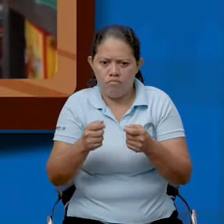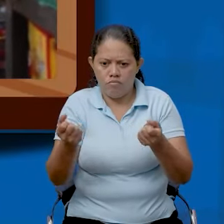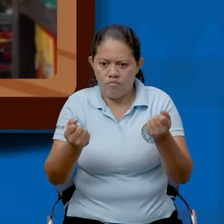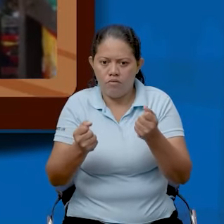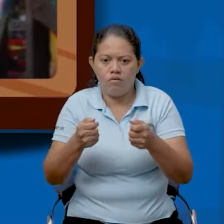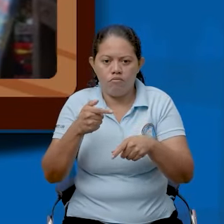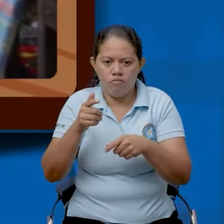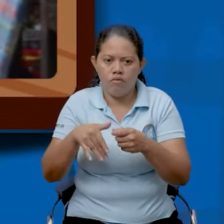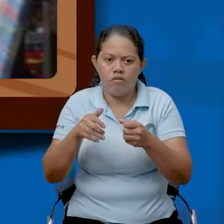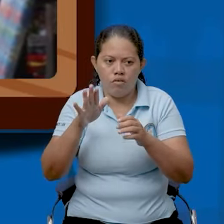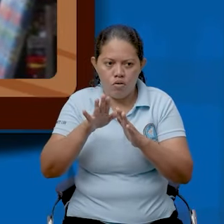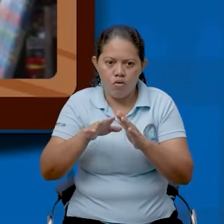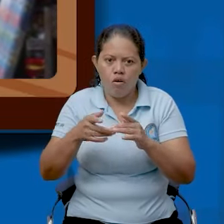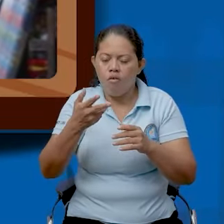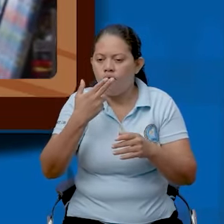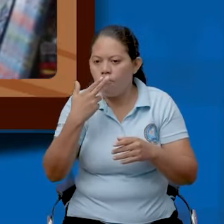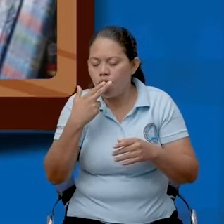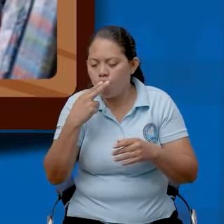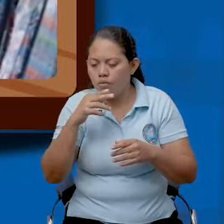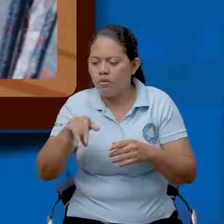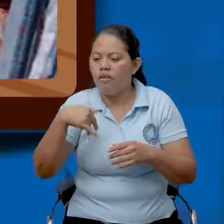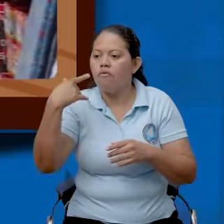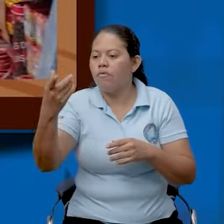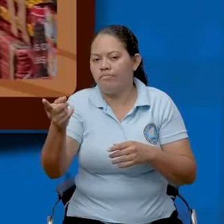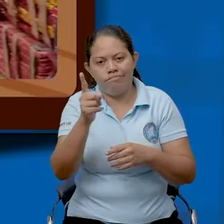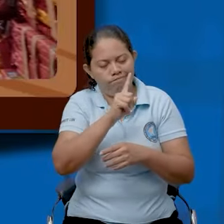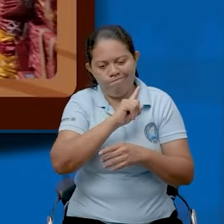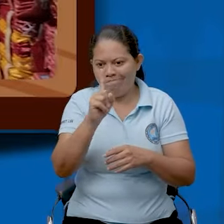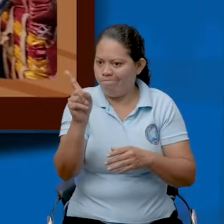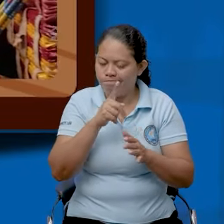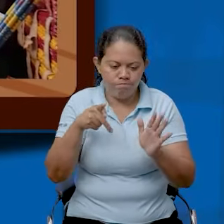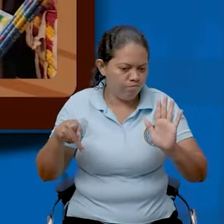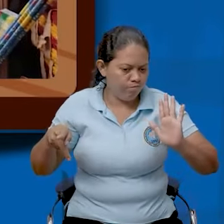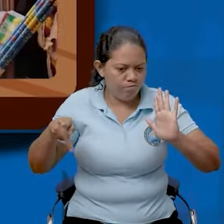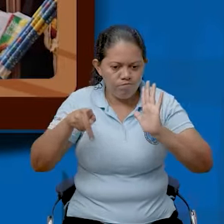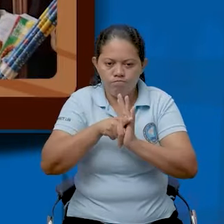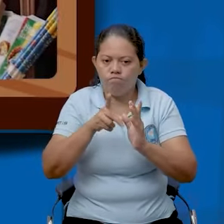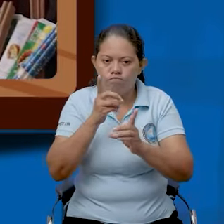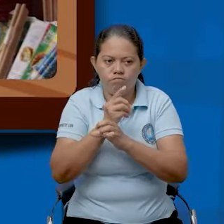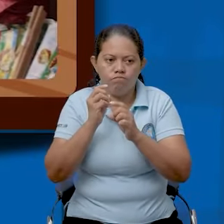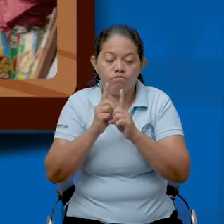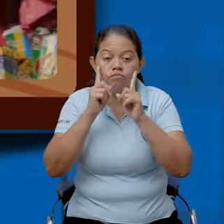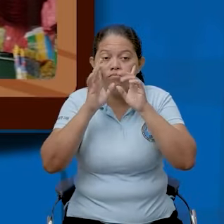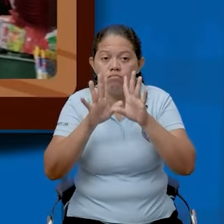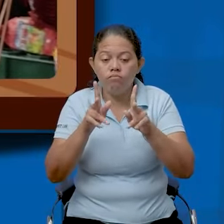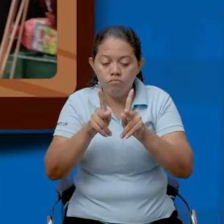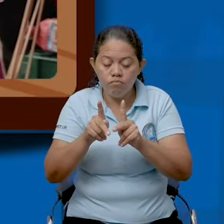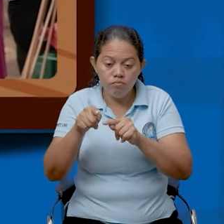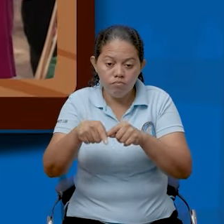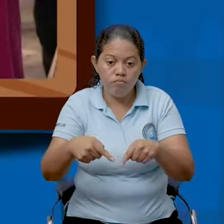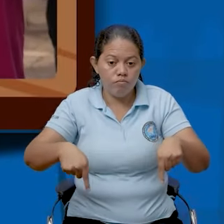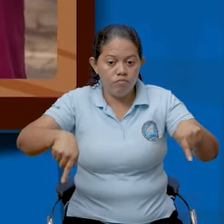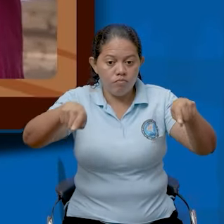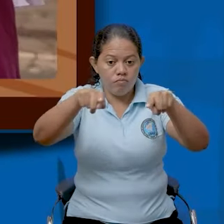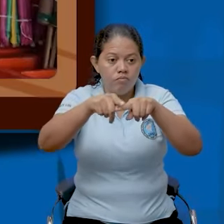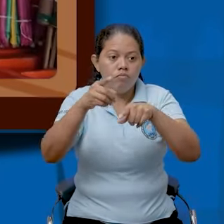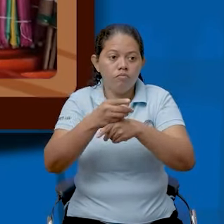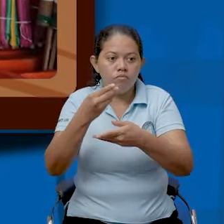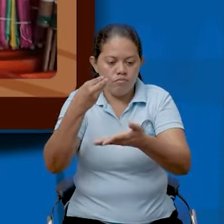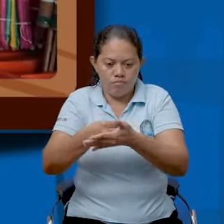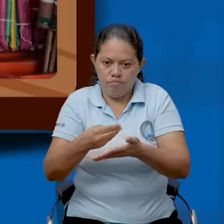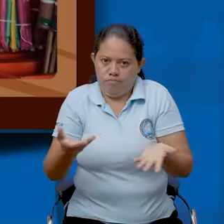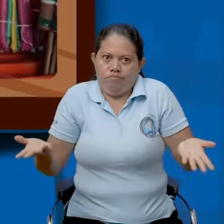vehículo encendido, a que fume, se fume un cigarrillo, a que ponga en riesgo la seguridad de las personas que están